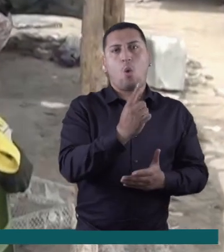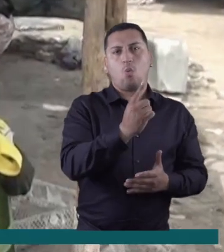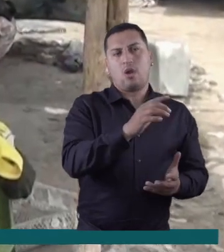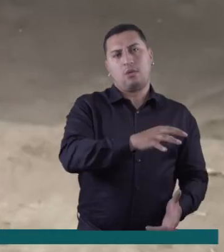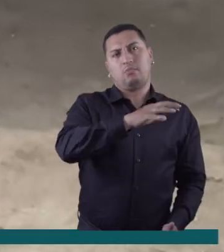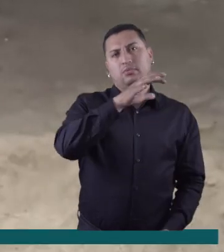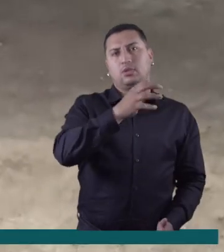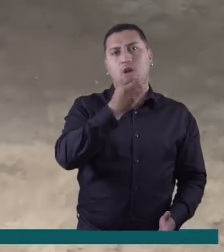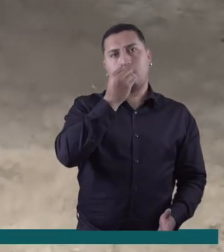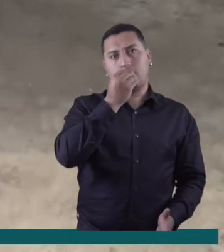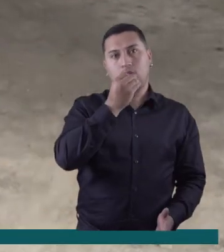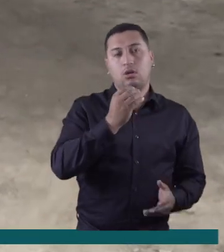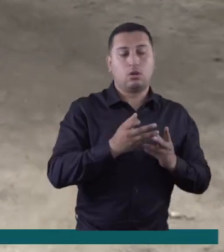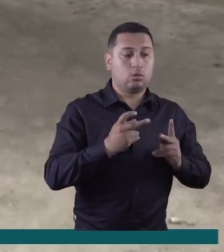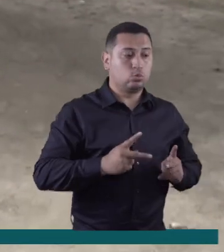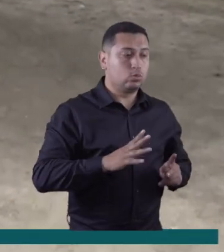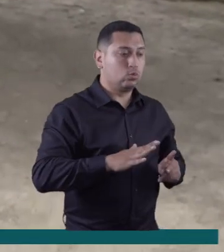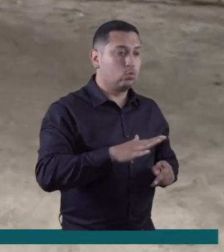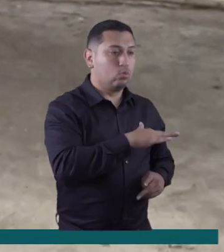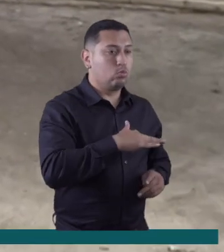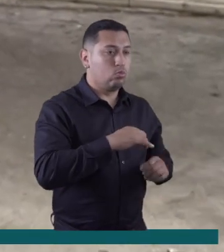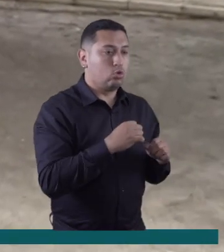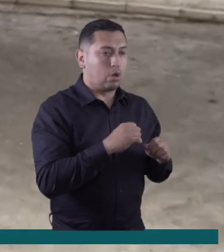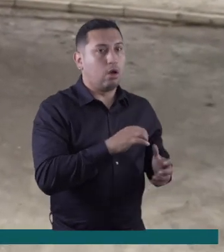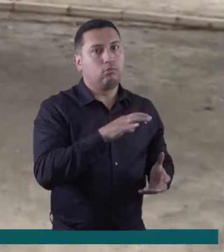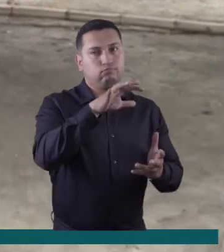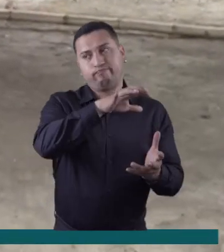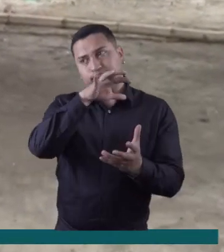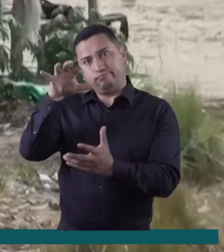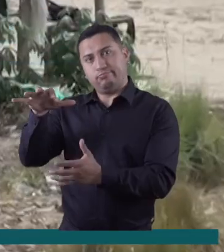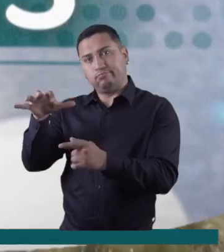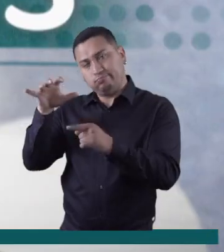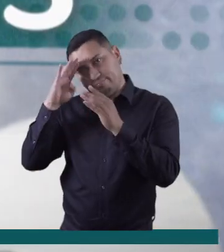tonelada de alimentos enviados por un grupo de estudiantes de Bogotá.